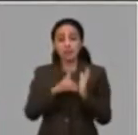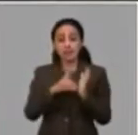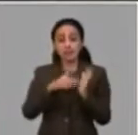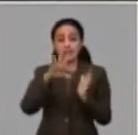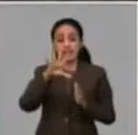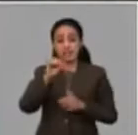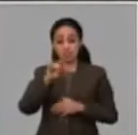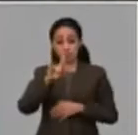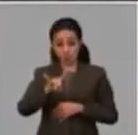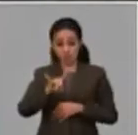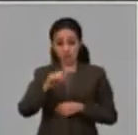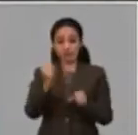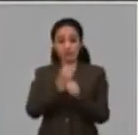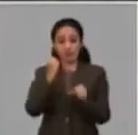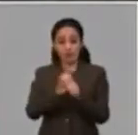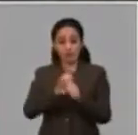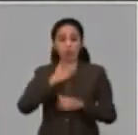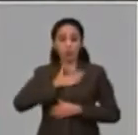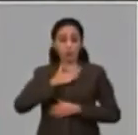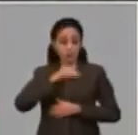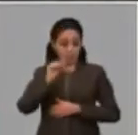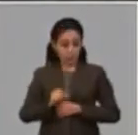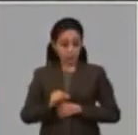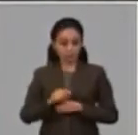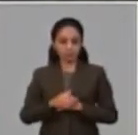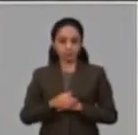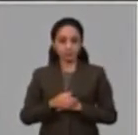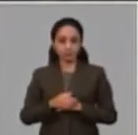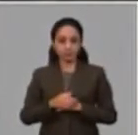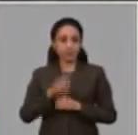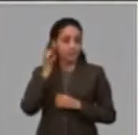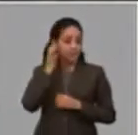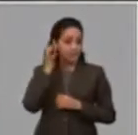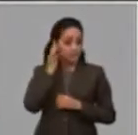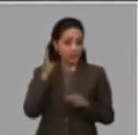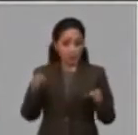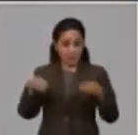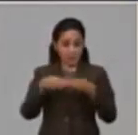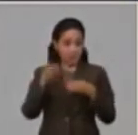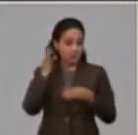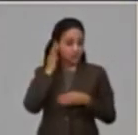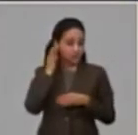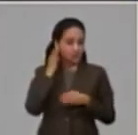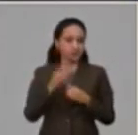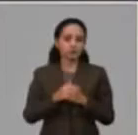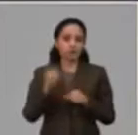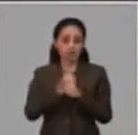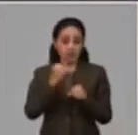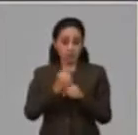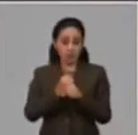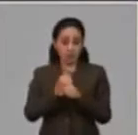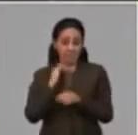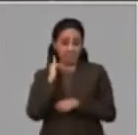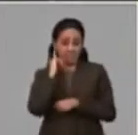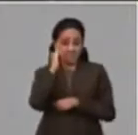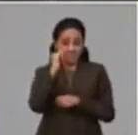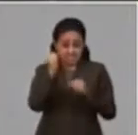cuenta propia. Esta cifra, el cierre de febrero, alcanzó los 111.000 trabajadores a distancia.